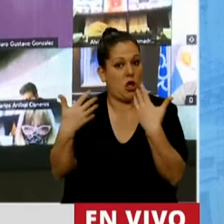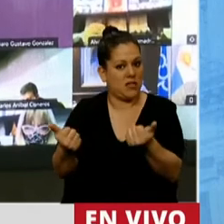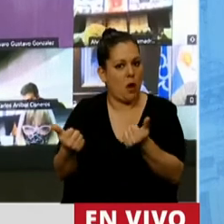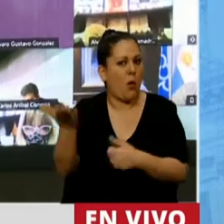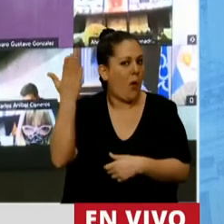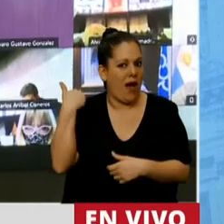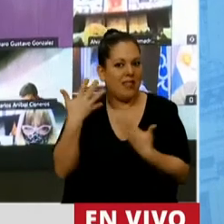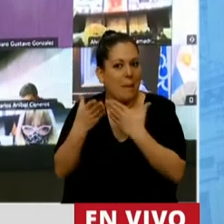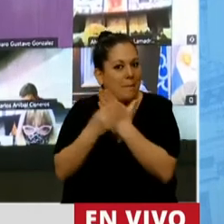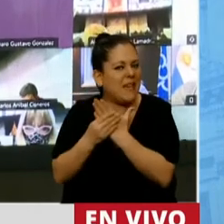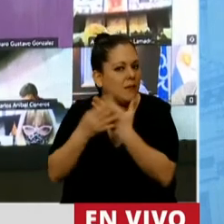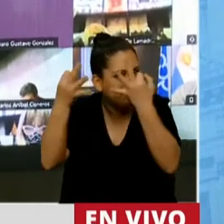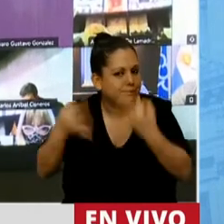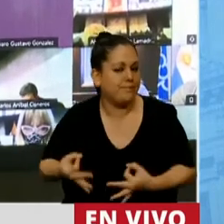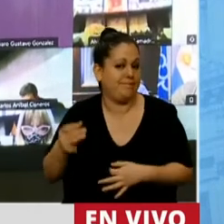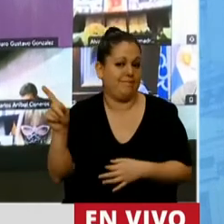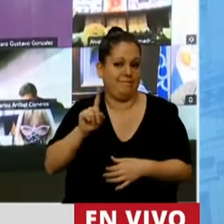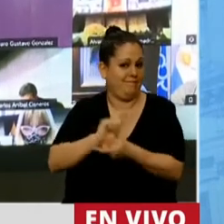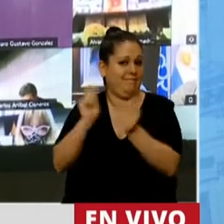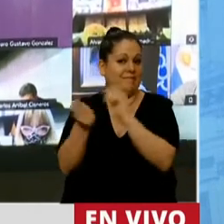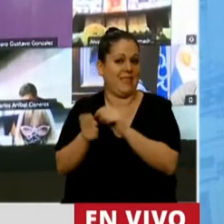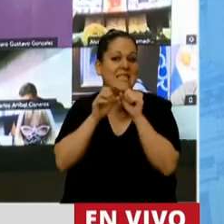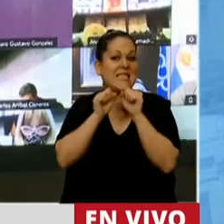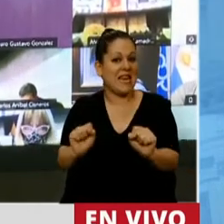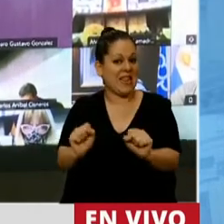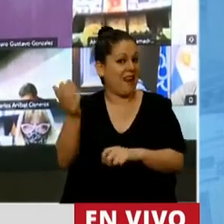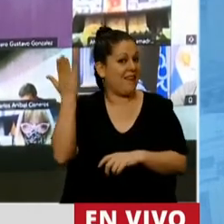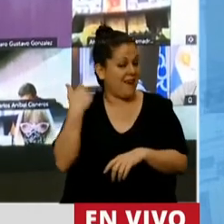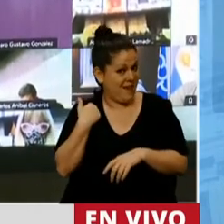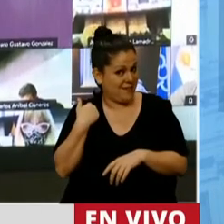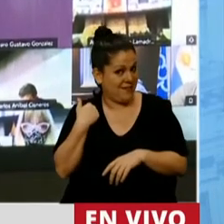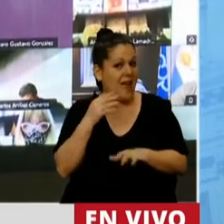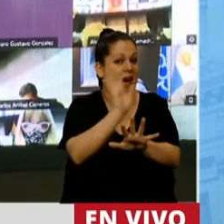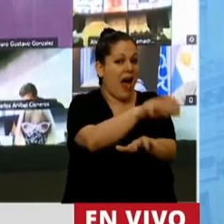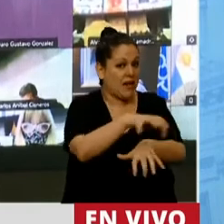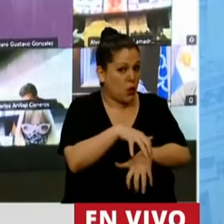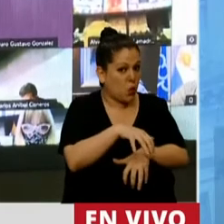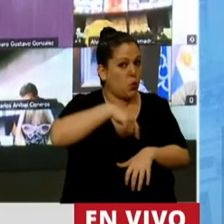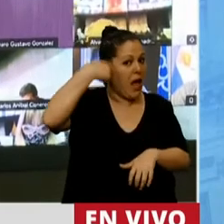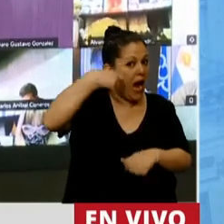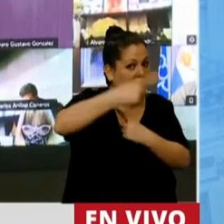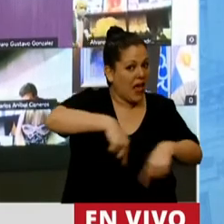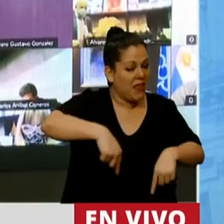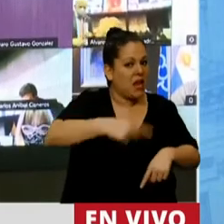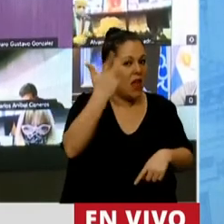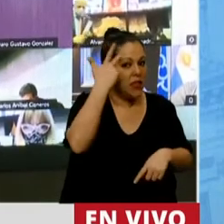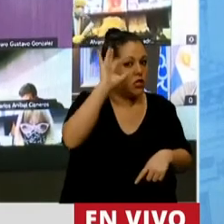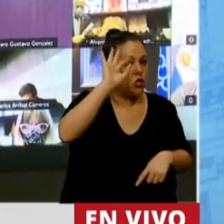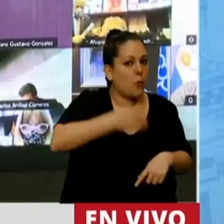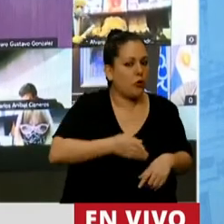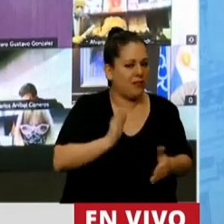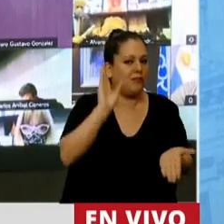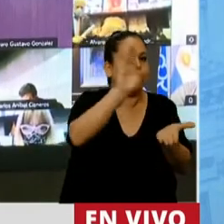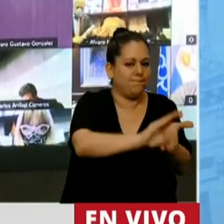siquiera era un ministerio, era una secretaría. En agricultura y ganadería un 18%. O sea,